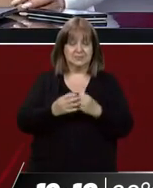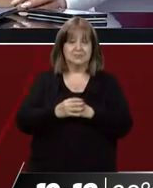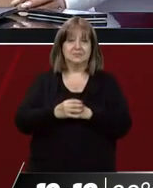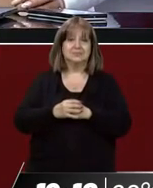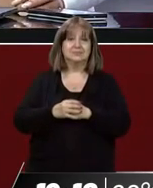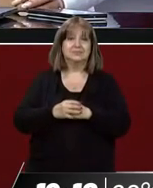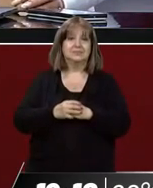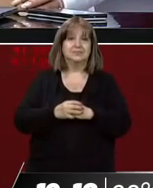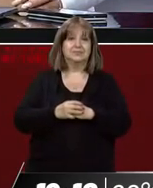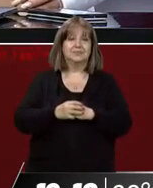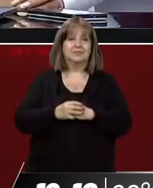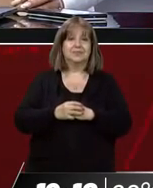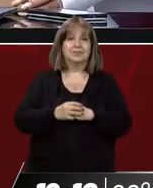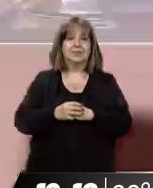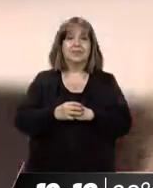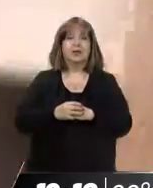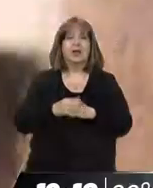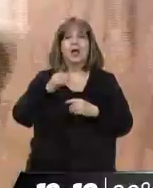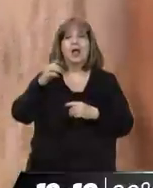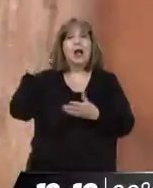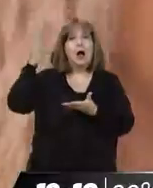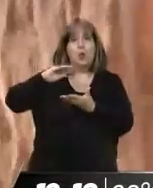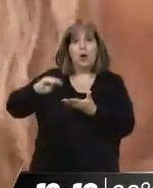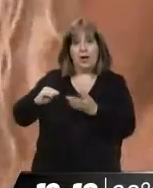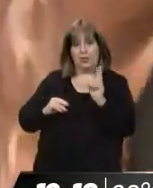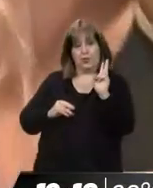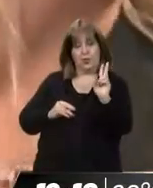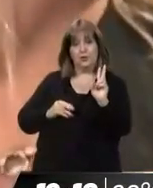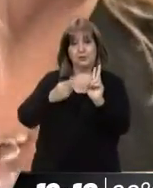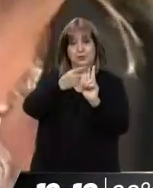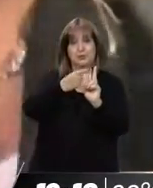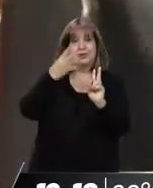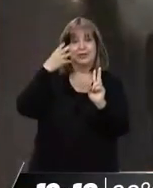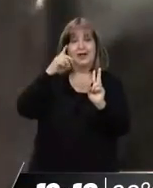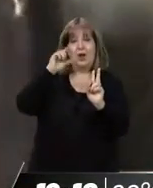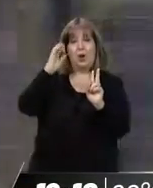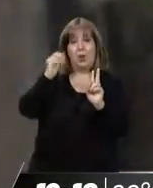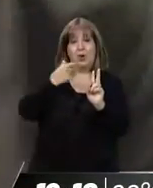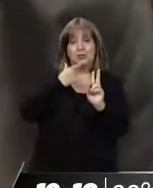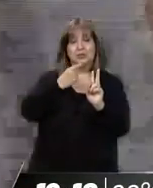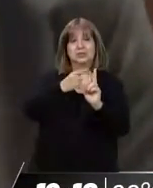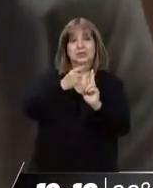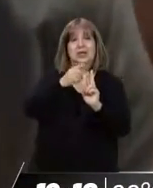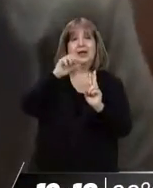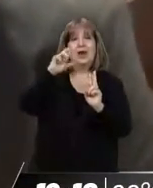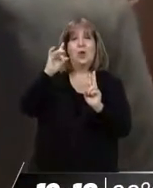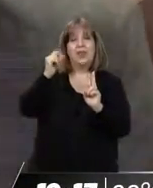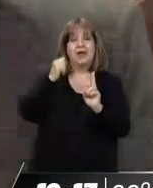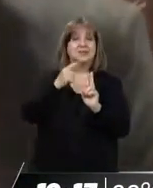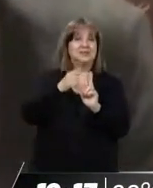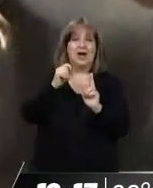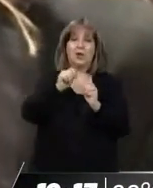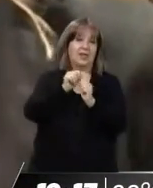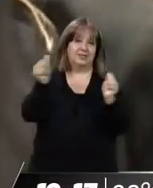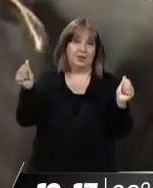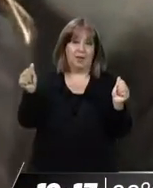luego. Gracias. El doctor Fernando Luque es el abogado de la pareja de Luis Lobos, o mejor dicho, son ex pareja de Luis Lobos y Claudio Esgró, por una